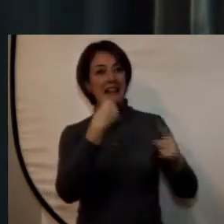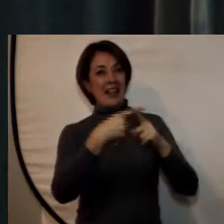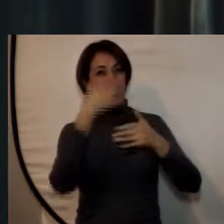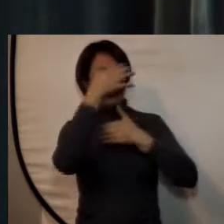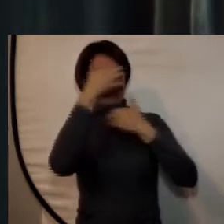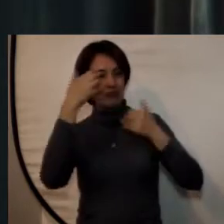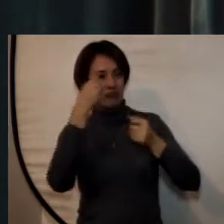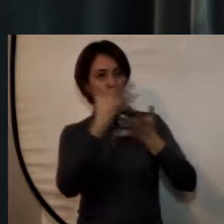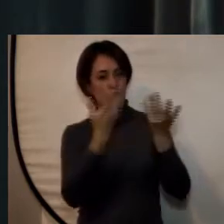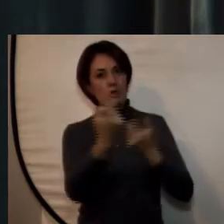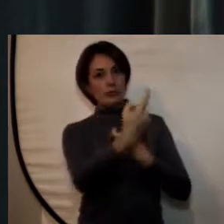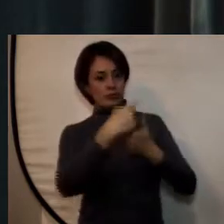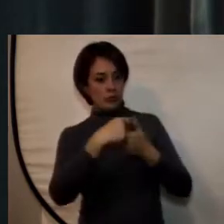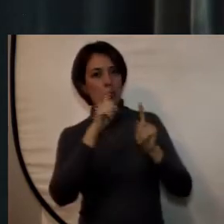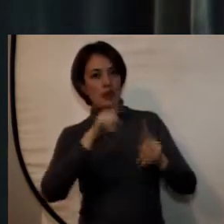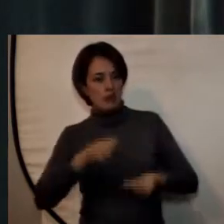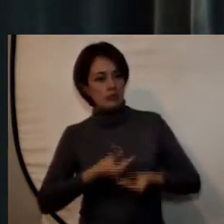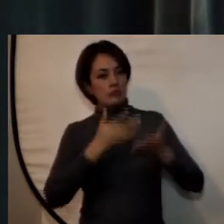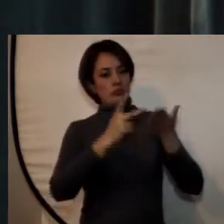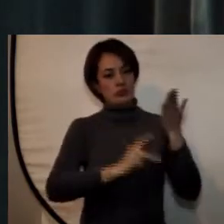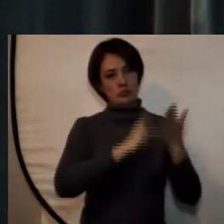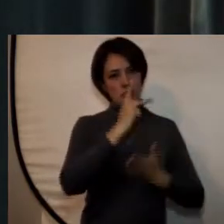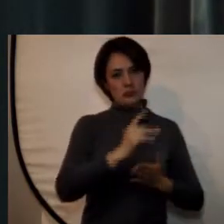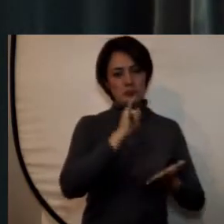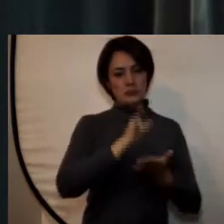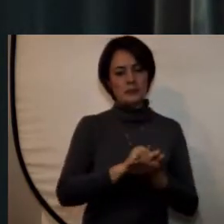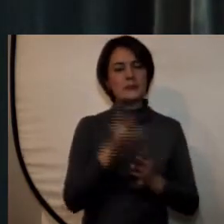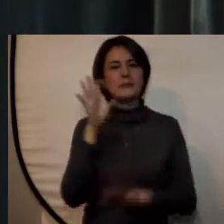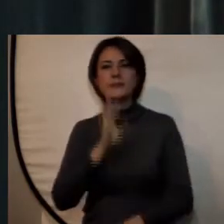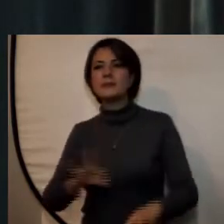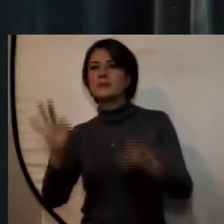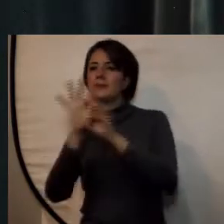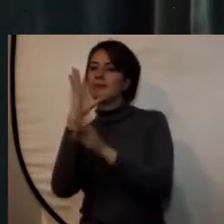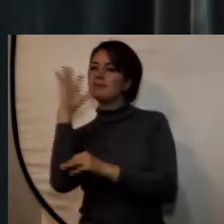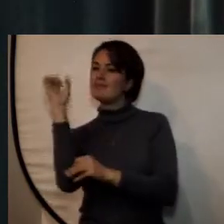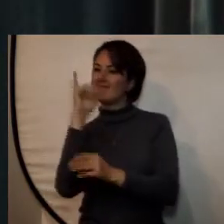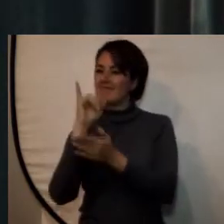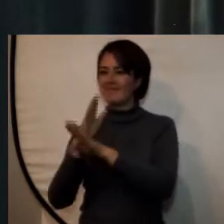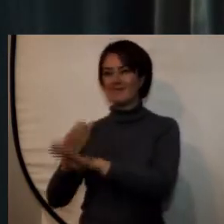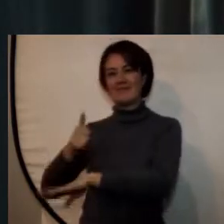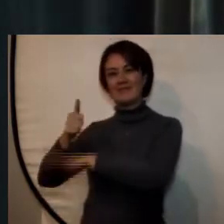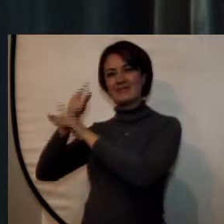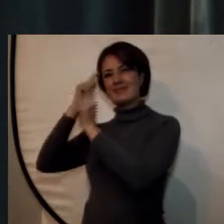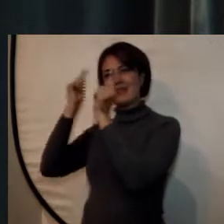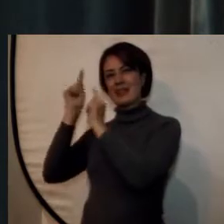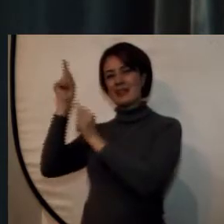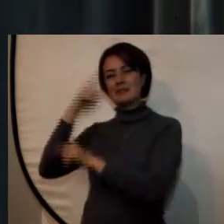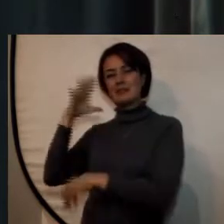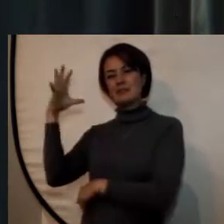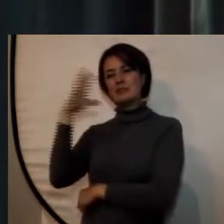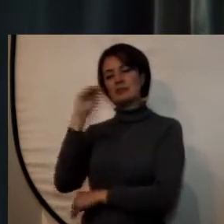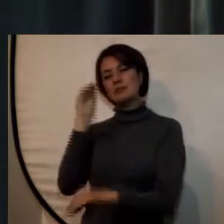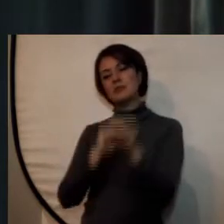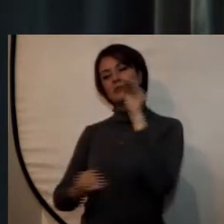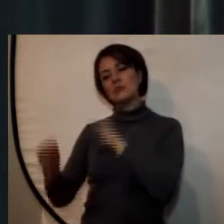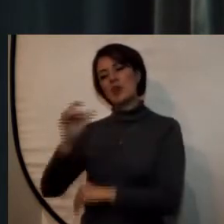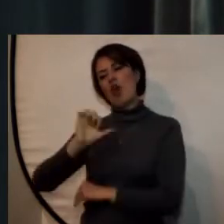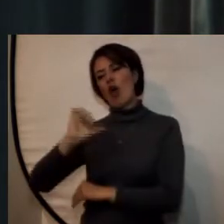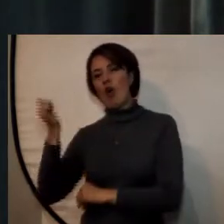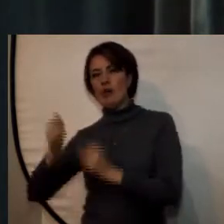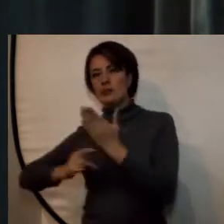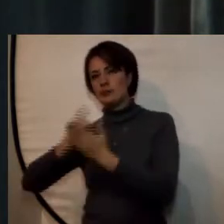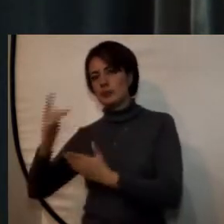las FARC importantes destacar entonces sobre la base del criterio rectoral se han diseñado otros